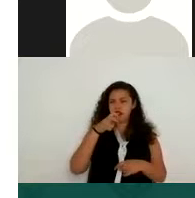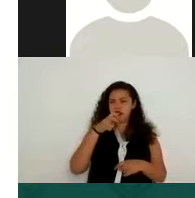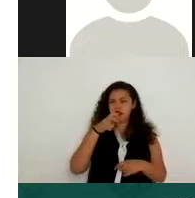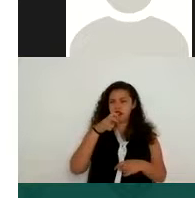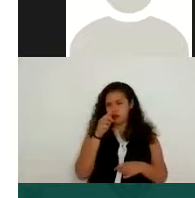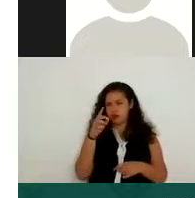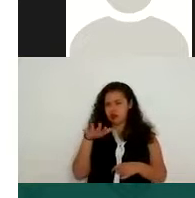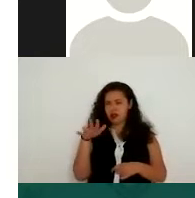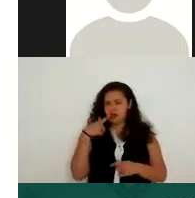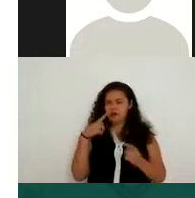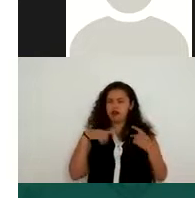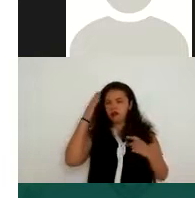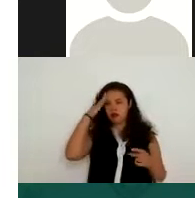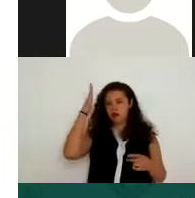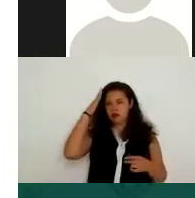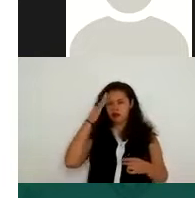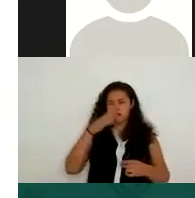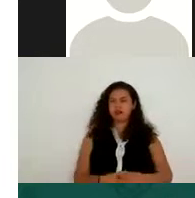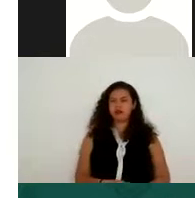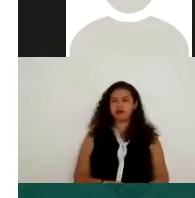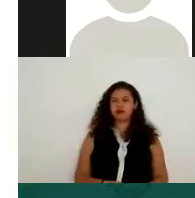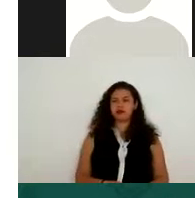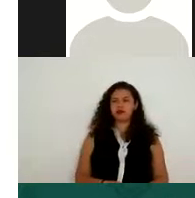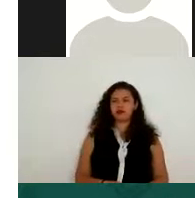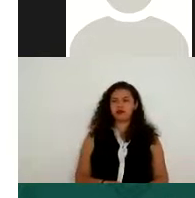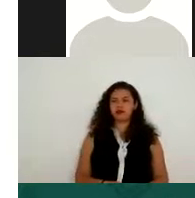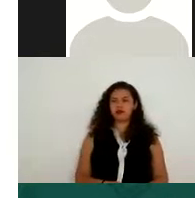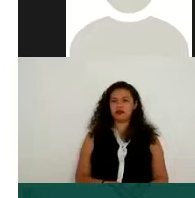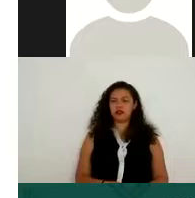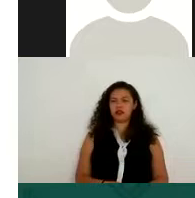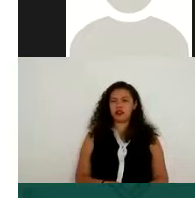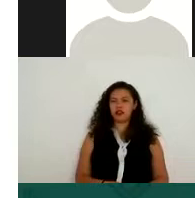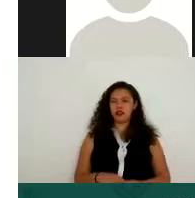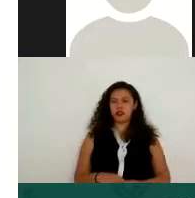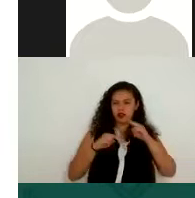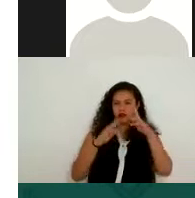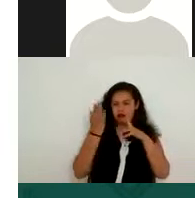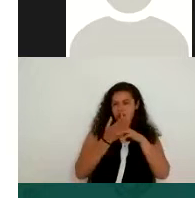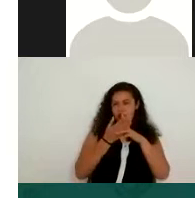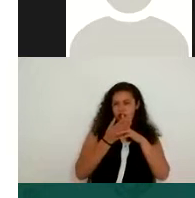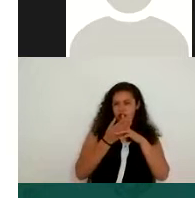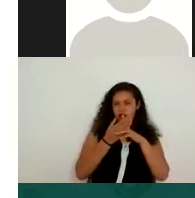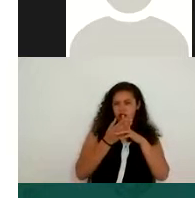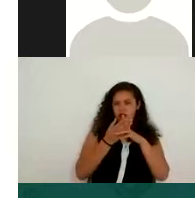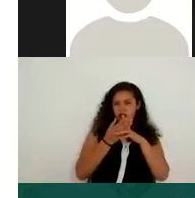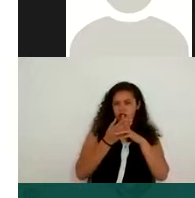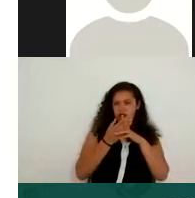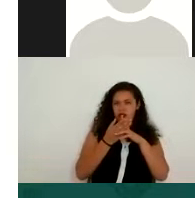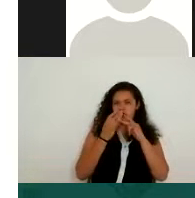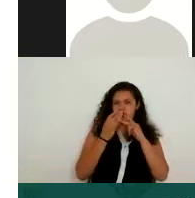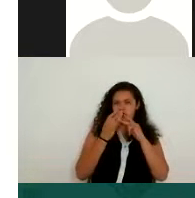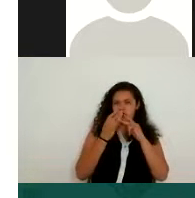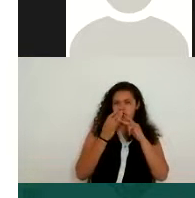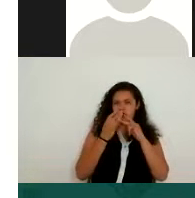Ahora, en cuanto a un nivel medio, están los temas de datos personales patrimoniales, como cuentas bancarias, como los